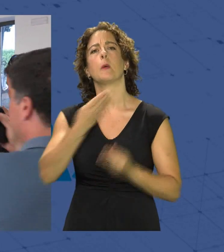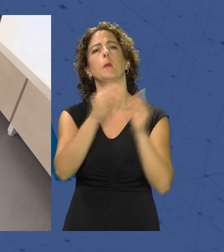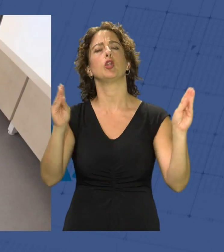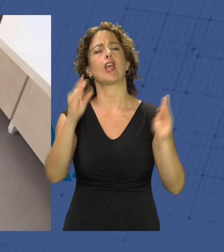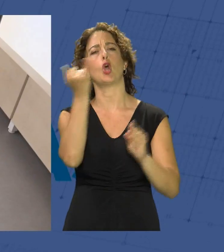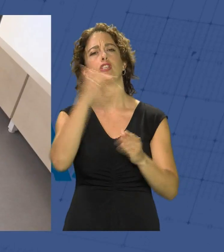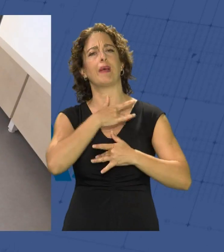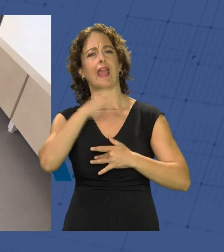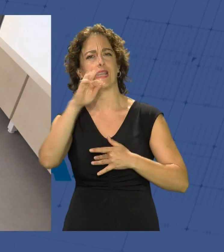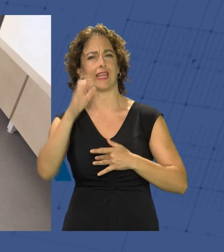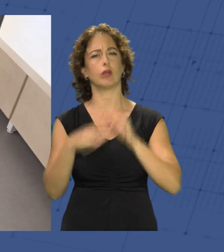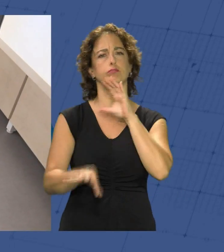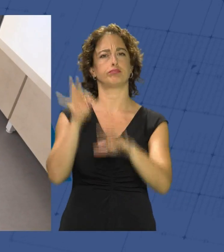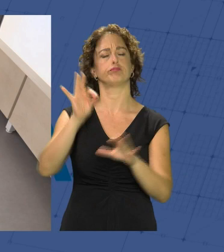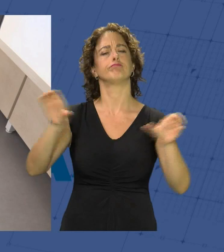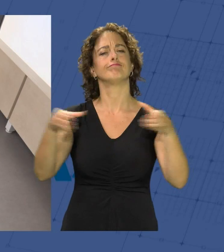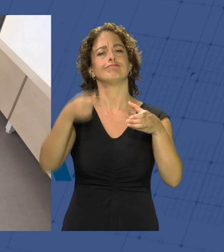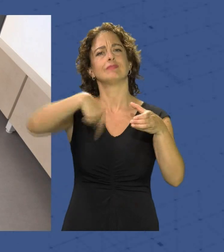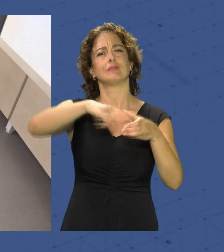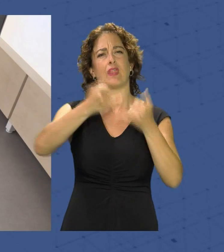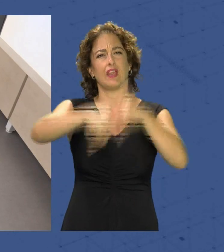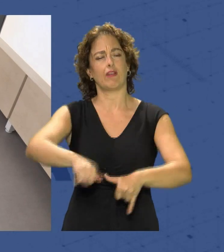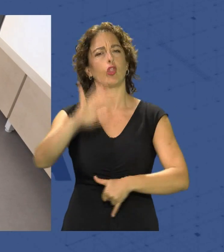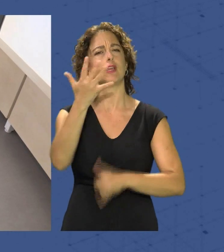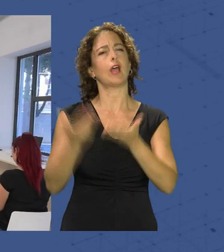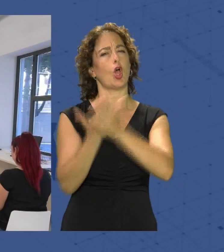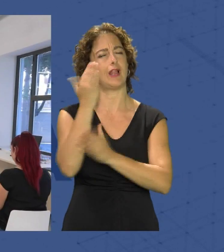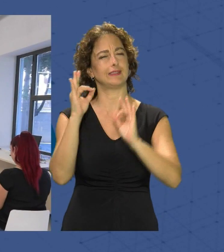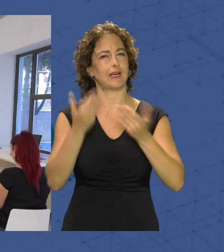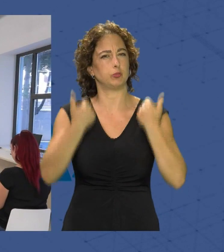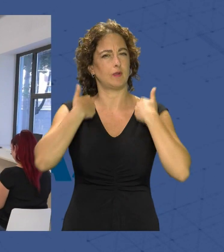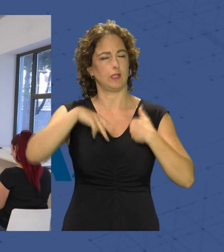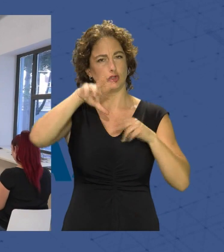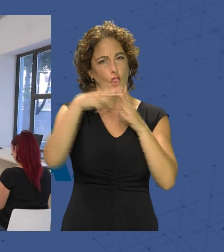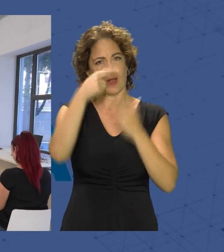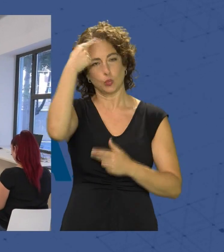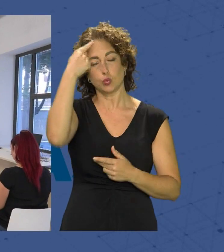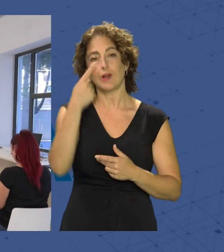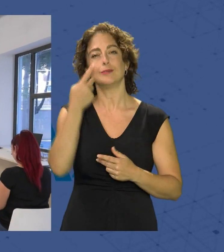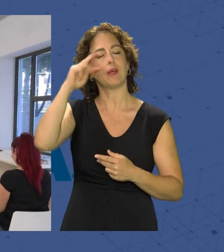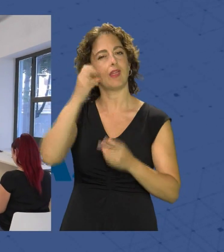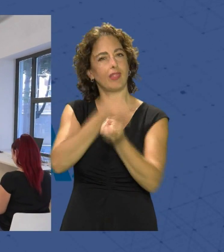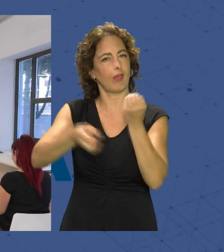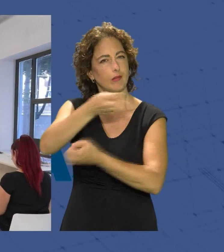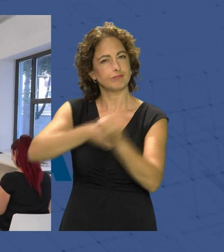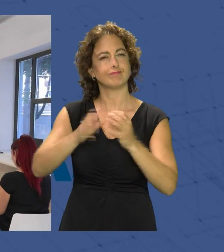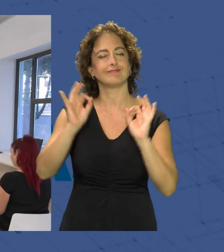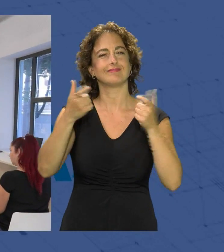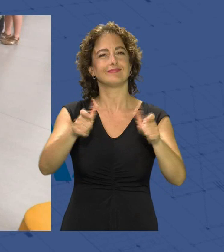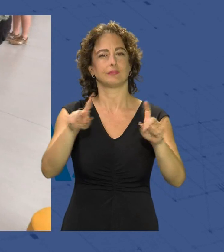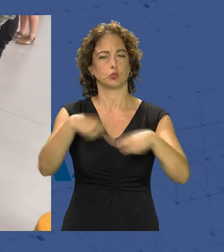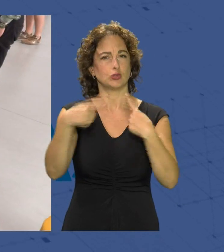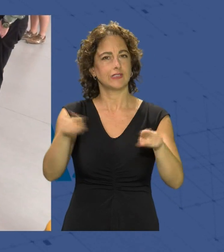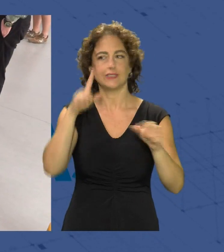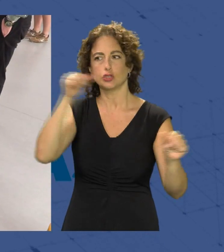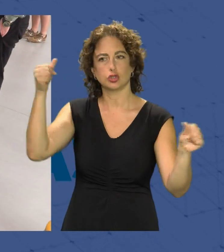María Artero fue el lugar escogido para la celebración de las quintas jornadas de responsabilidad social cultural donde las experiencias almerienses en la escena musical a lo largo de